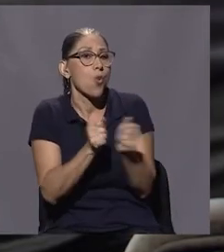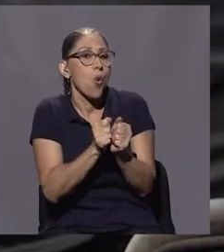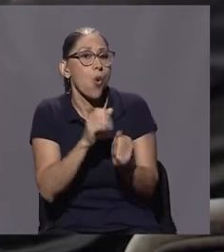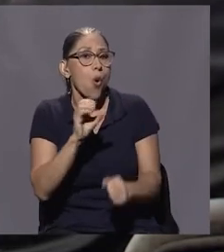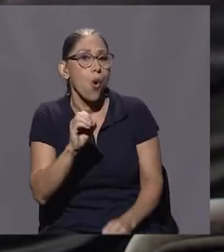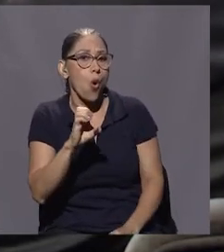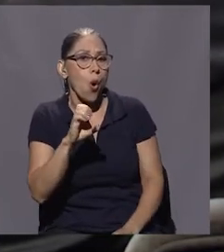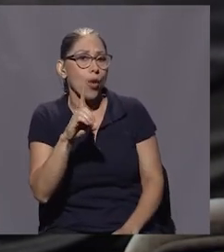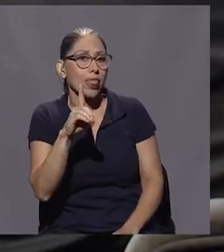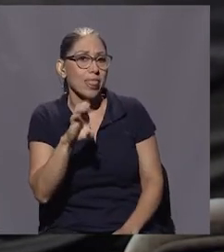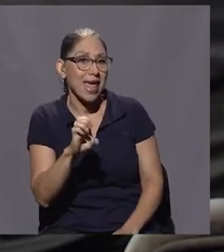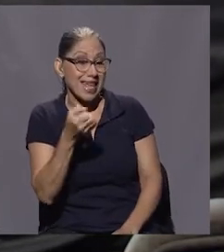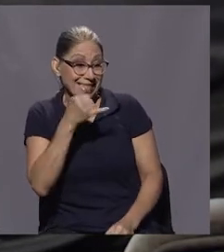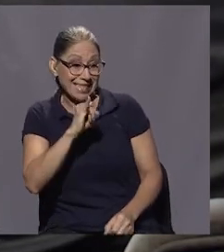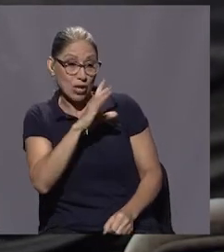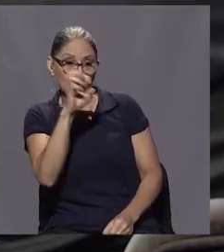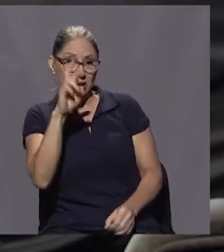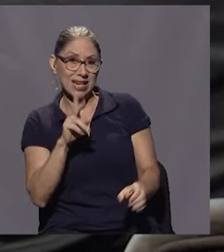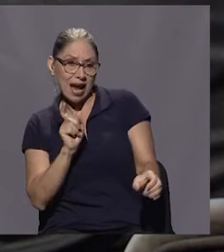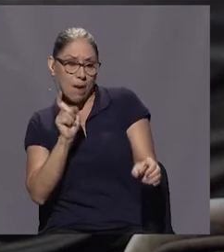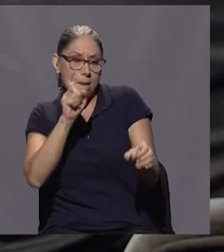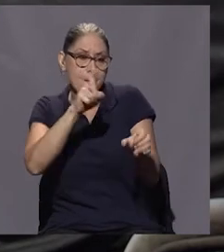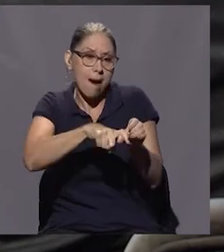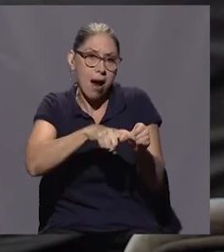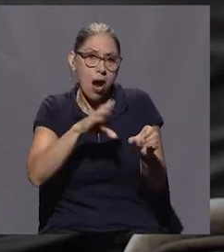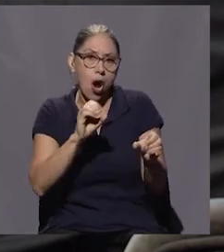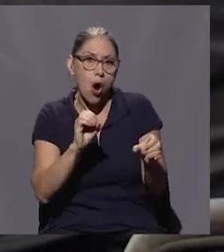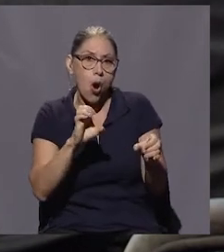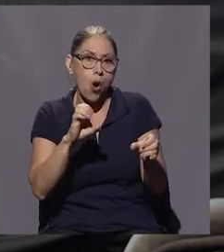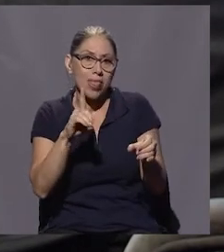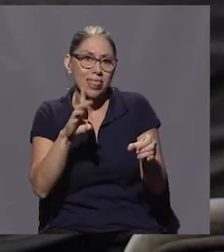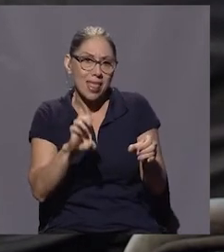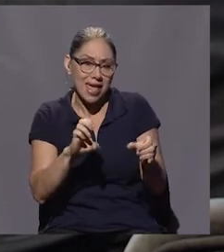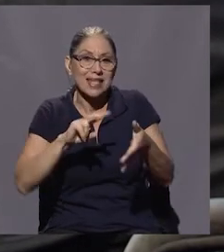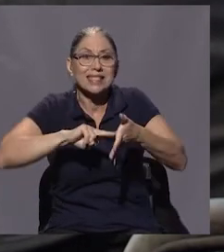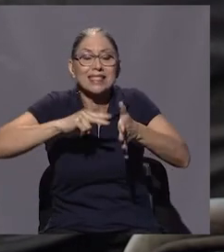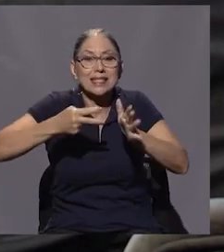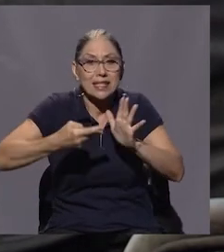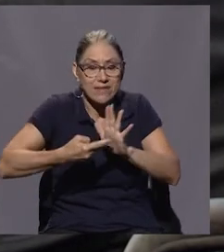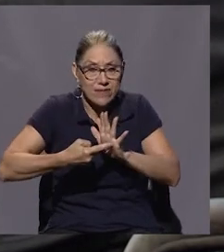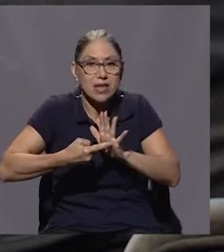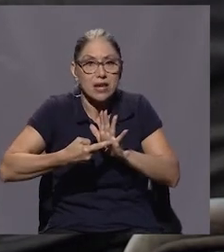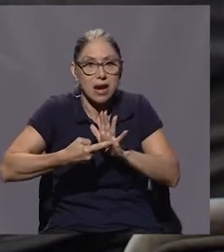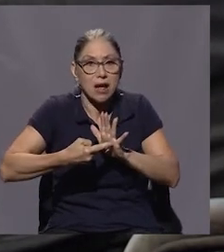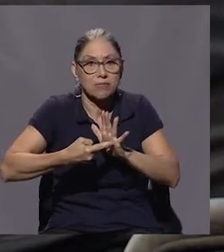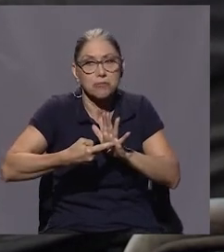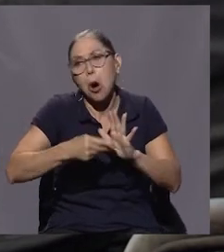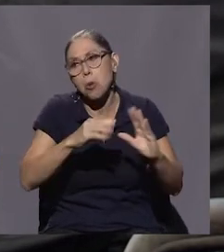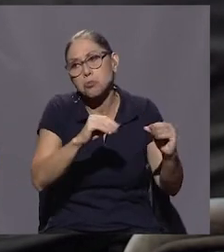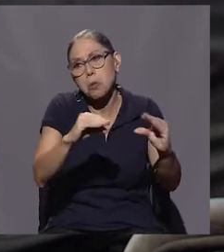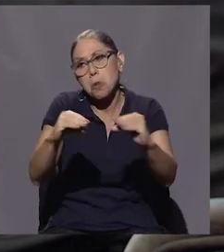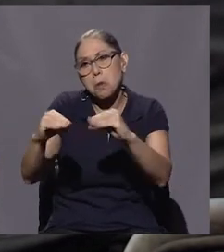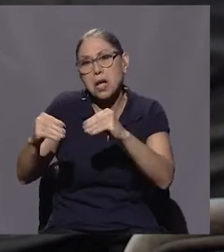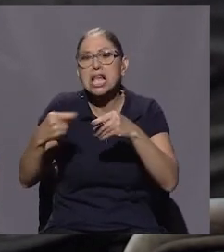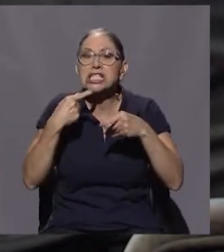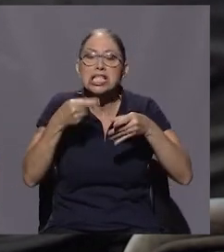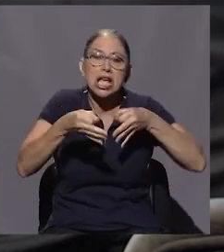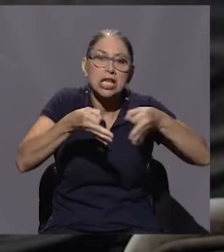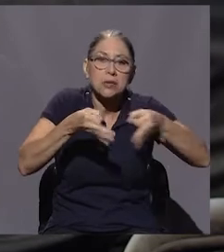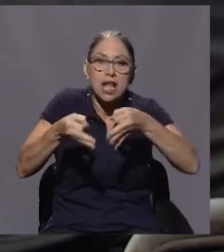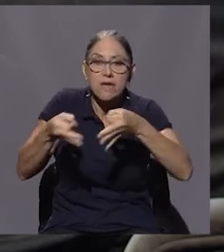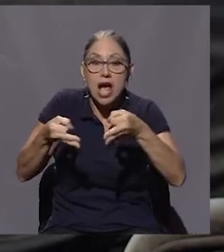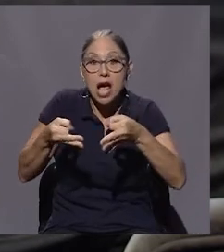claramente el hecho de participar en la OCDE en algún momento significó que, o al menos ese era el discurso, que la